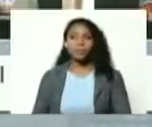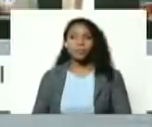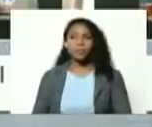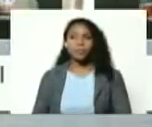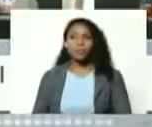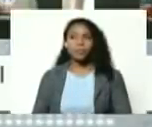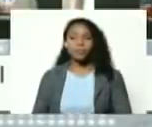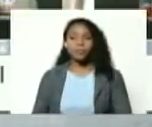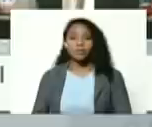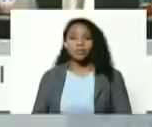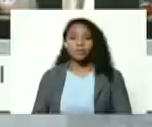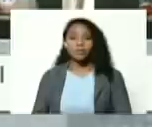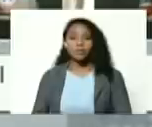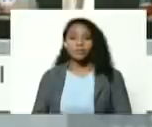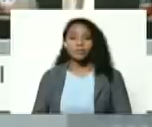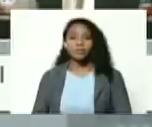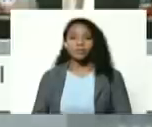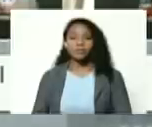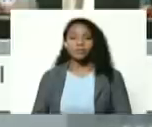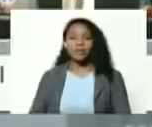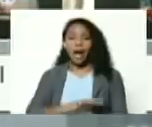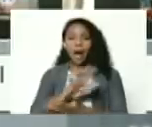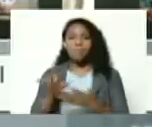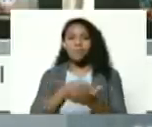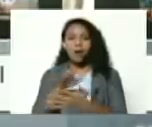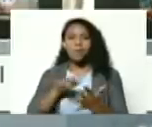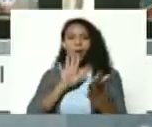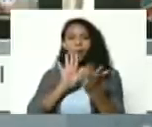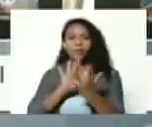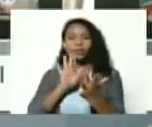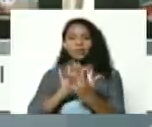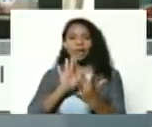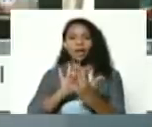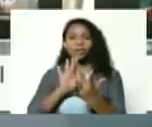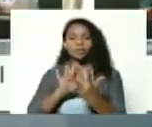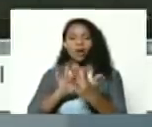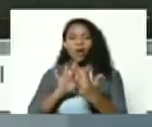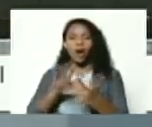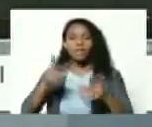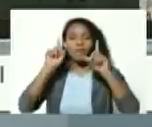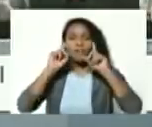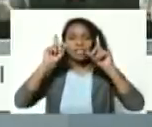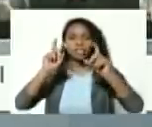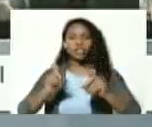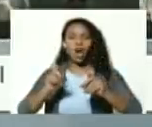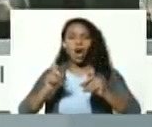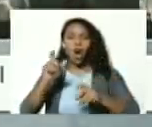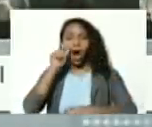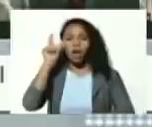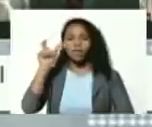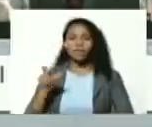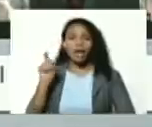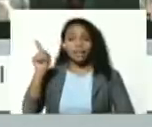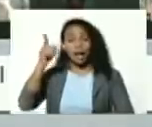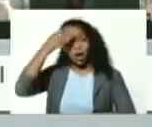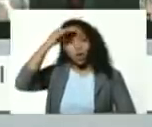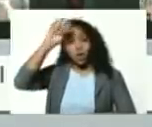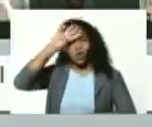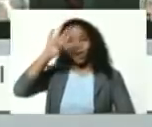bueno me dicen que hay problemas en la conexión con el profesor Sergio Guerrero allá en Cuba